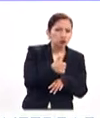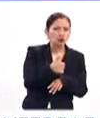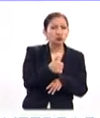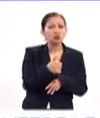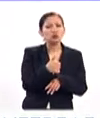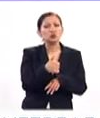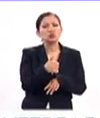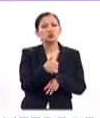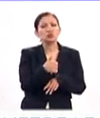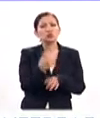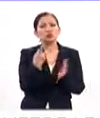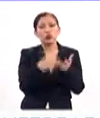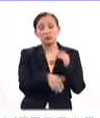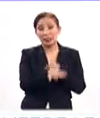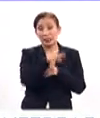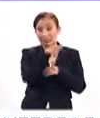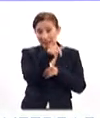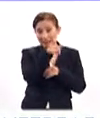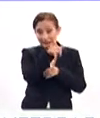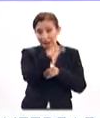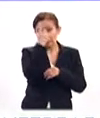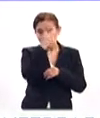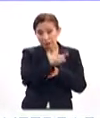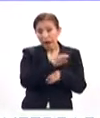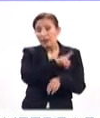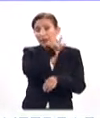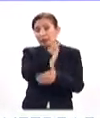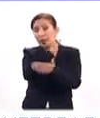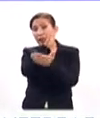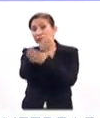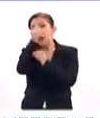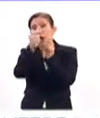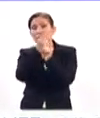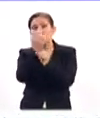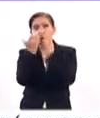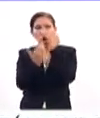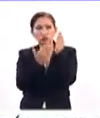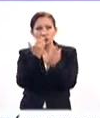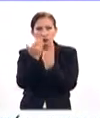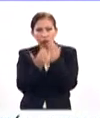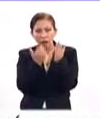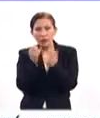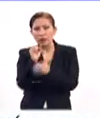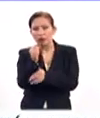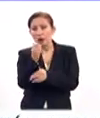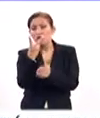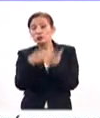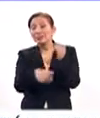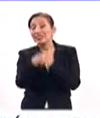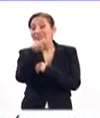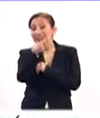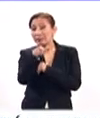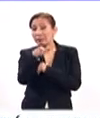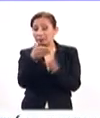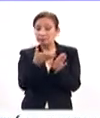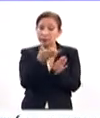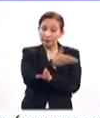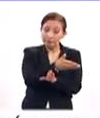del 2016 para poder entrar al ciclo escolar de septiembre de 2017.